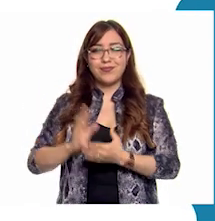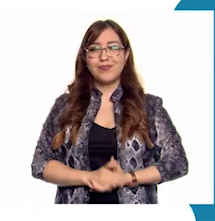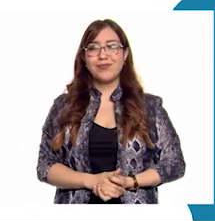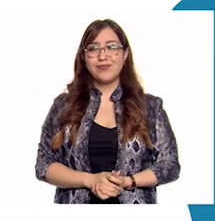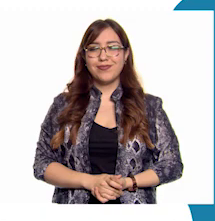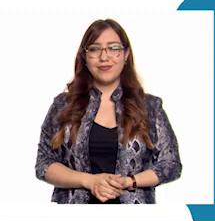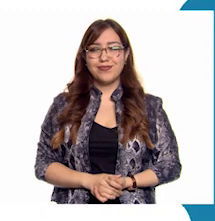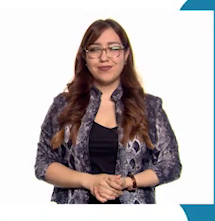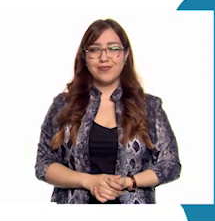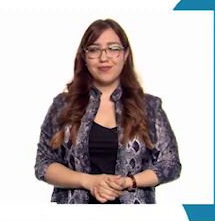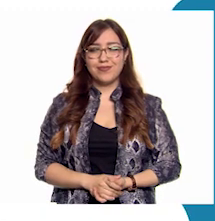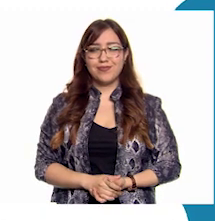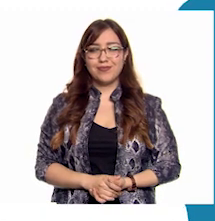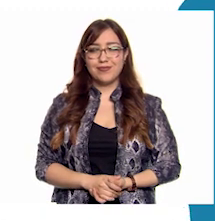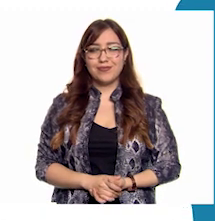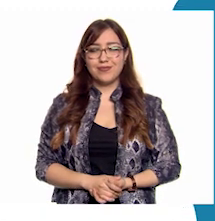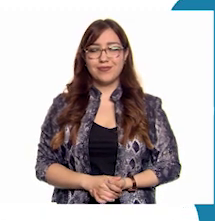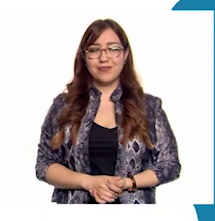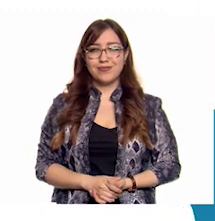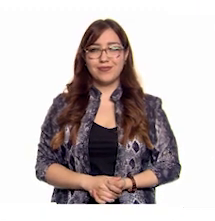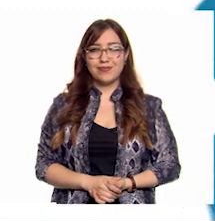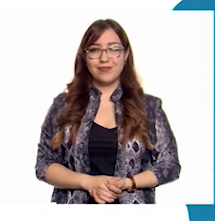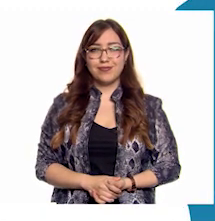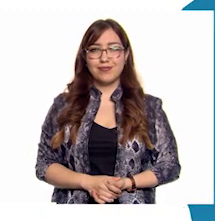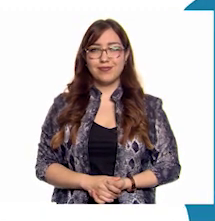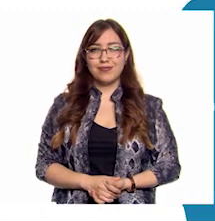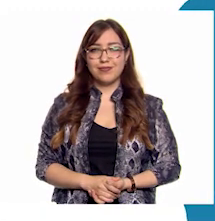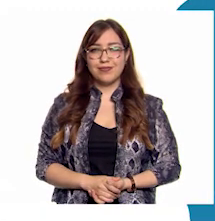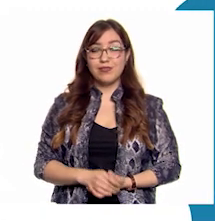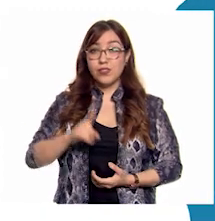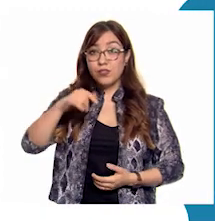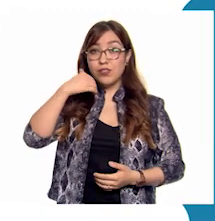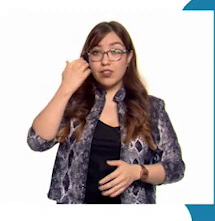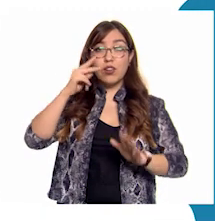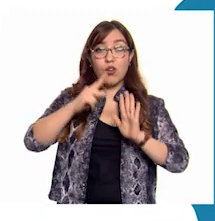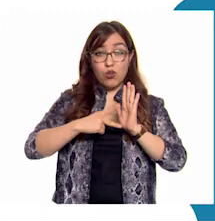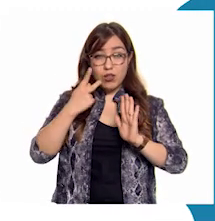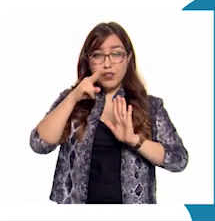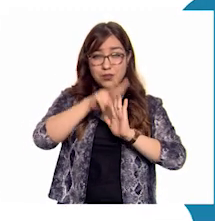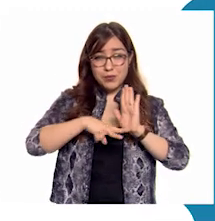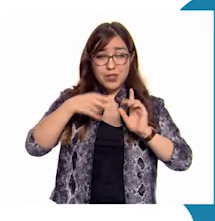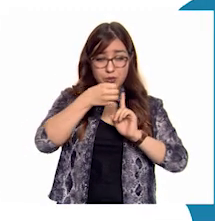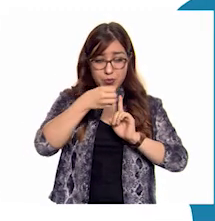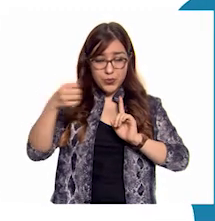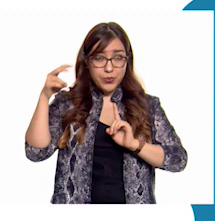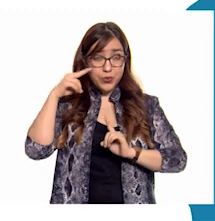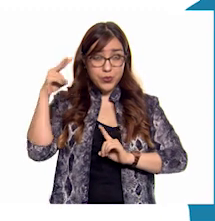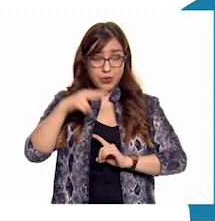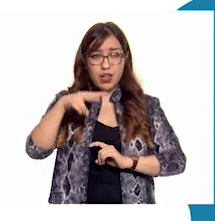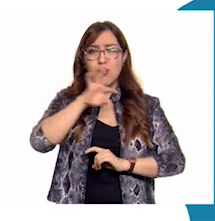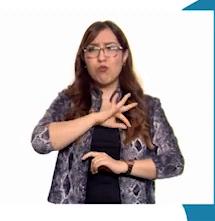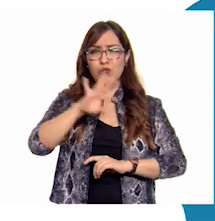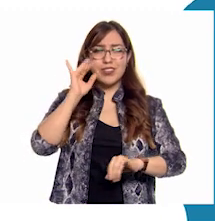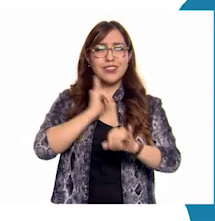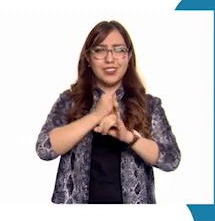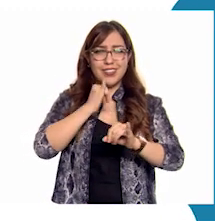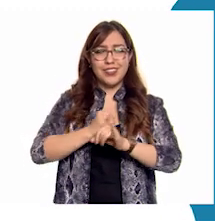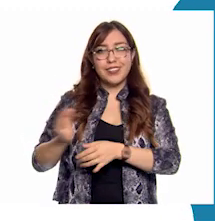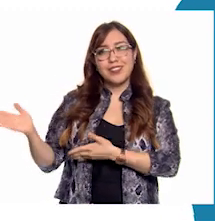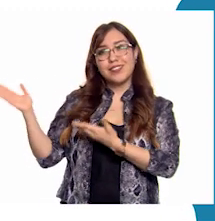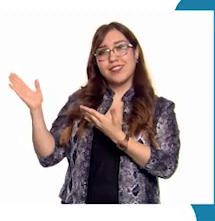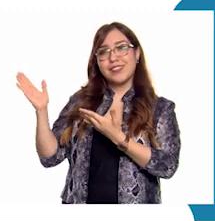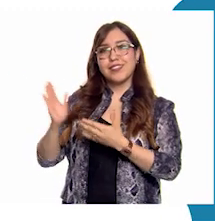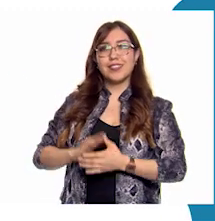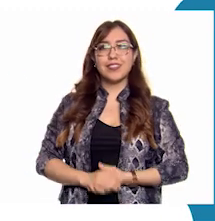.gov.mx Si quieres volver a ver Los programas De Aprende en Casa Los puedes encontrar En la siguiente